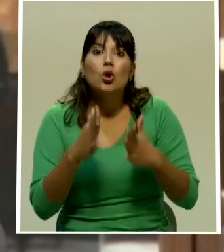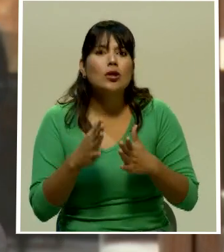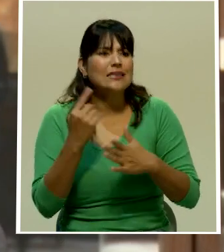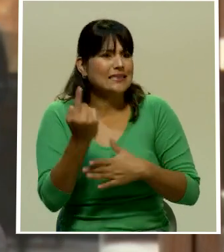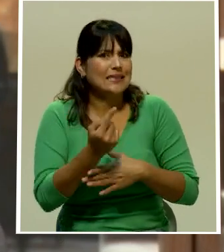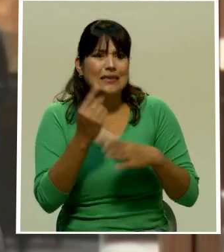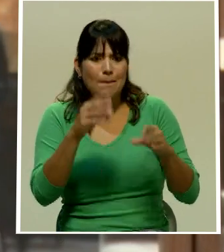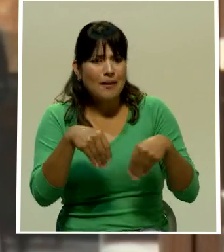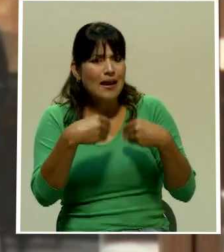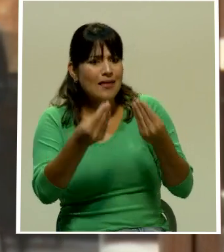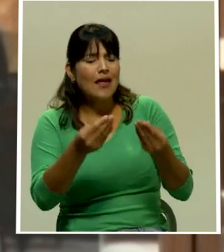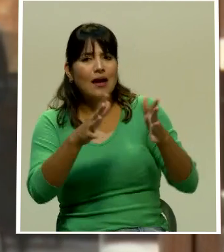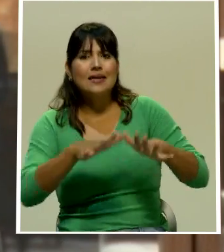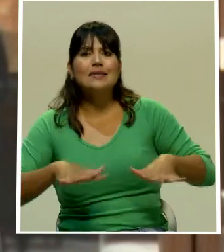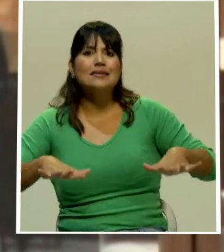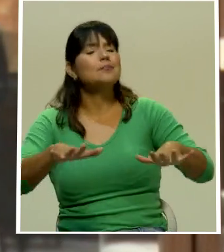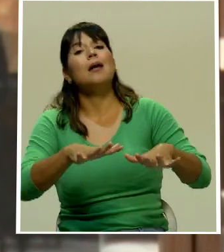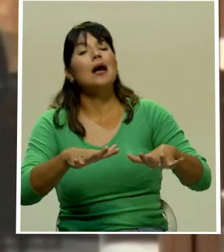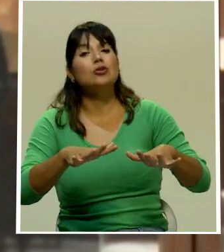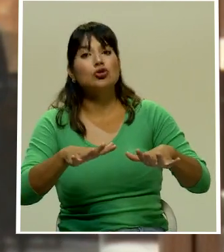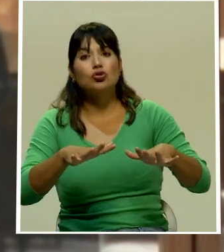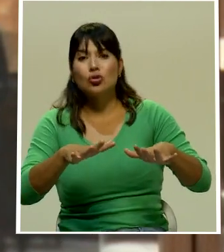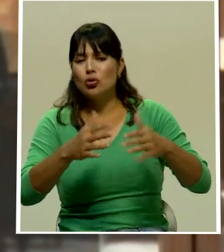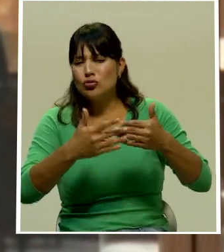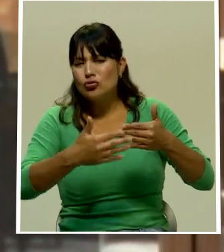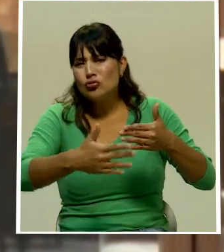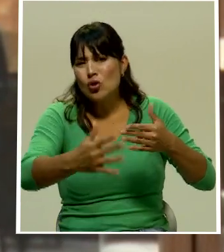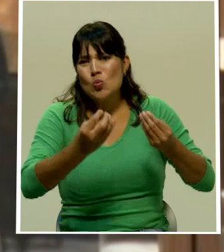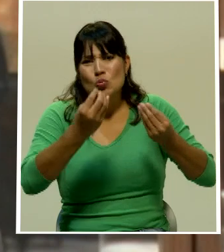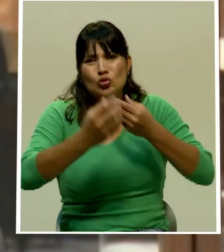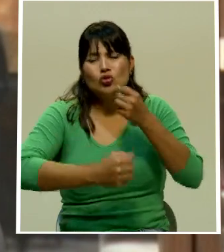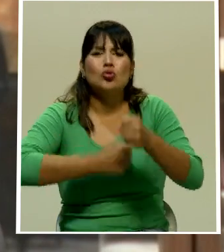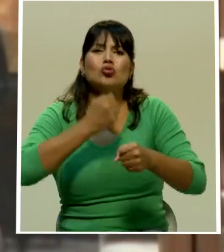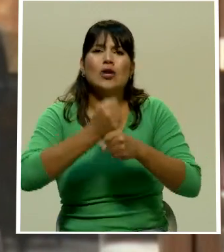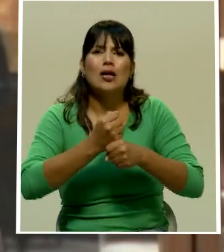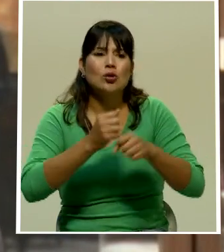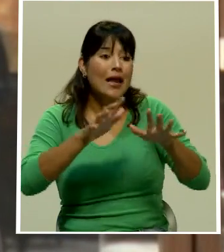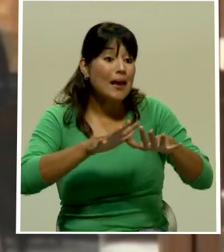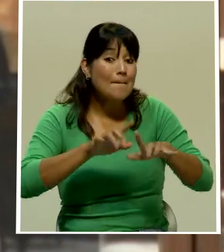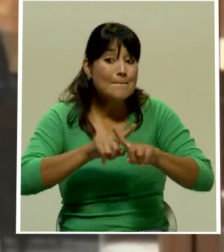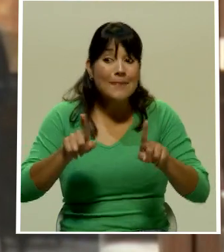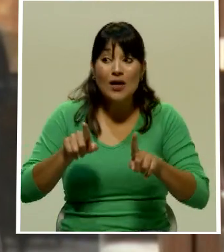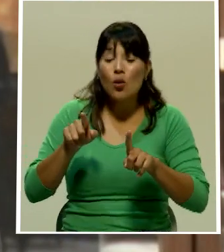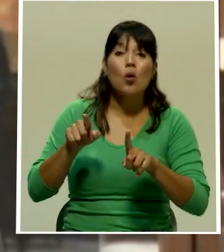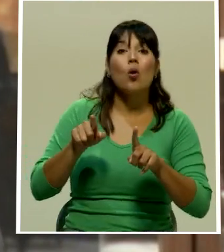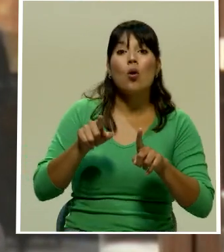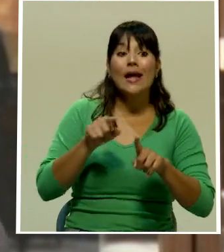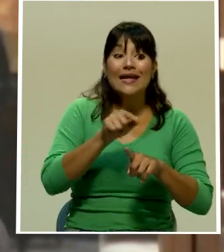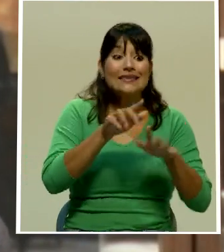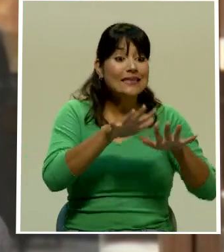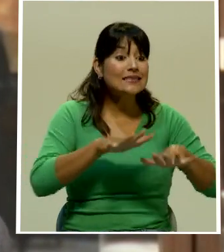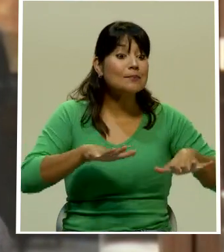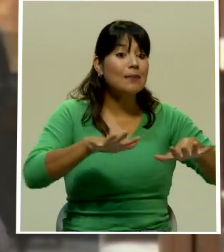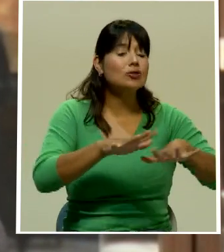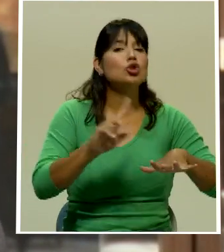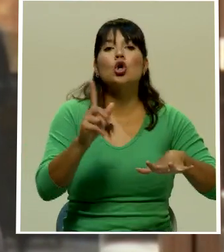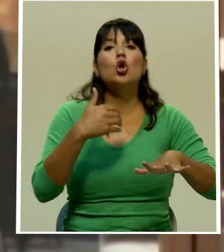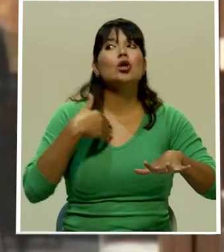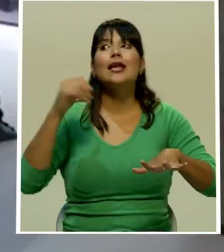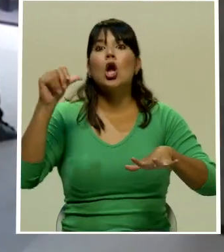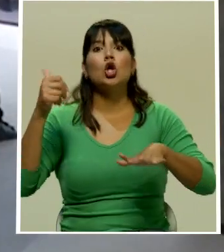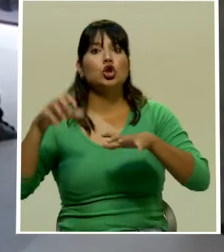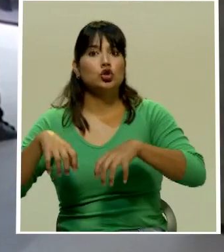tenido un espacio un espacio sostenido durante muchos años espacio que no lo tienen en otros poderes de la república y eso hay que ser